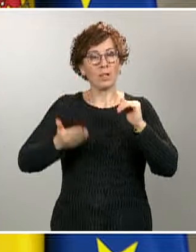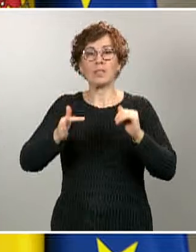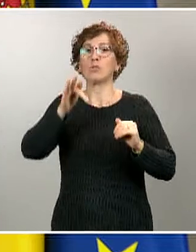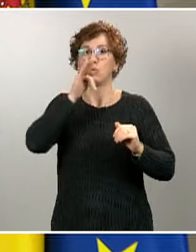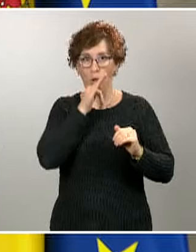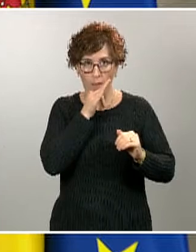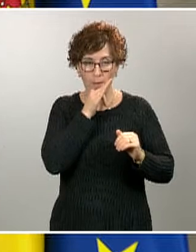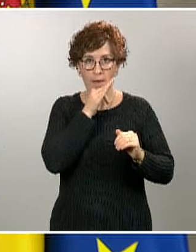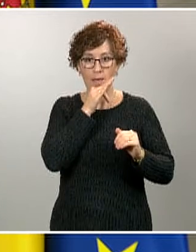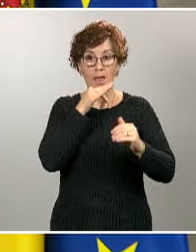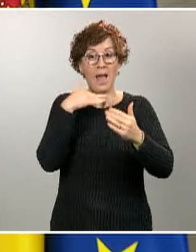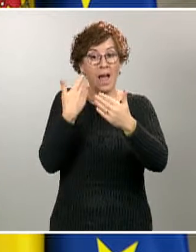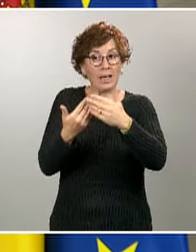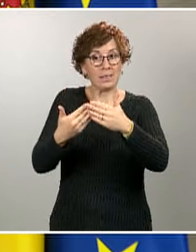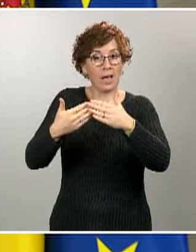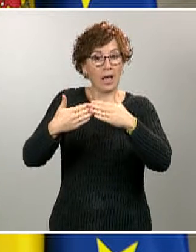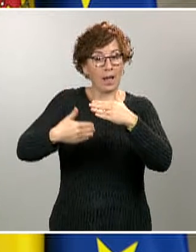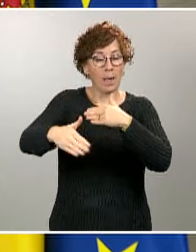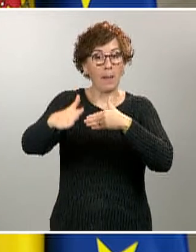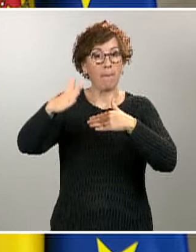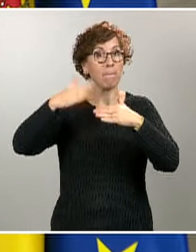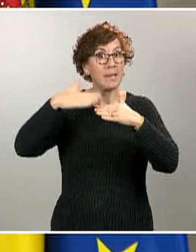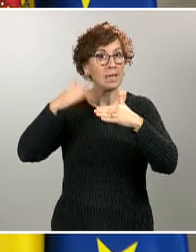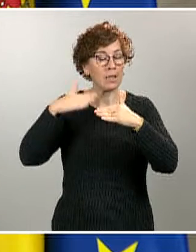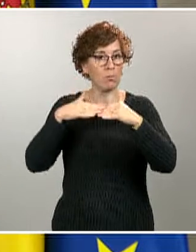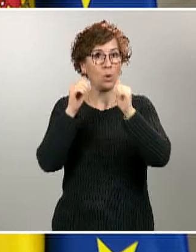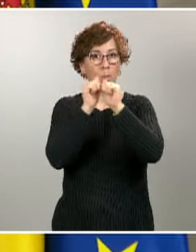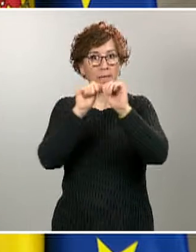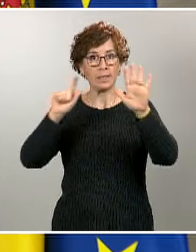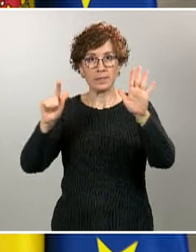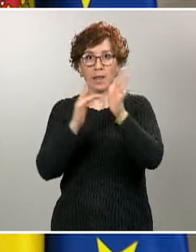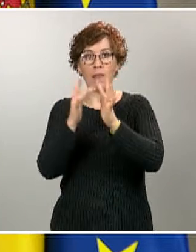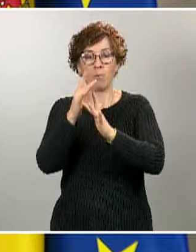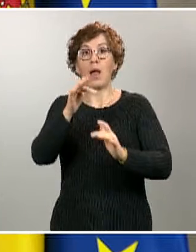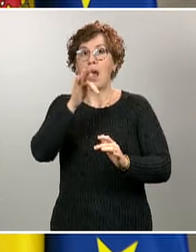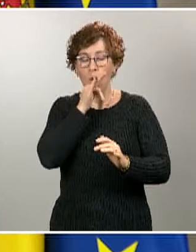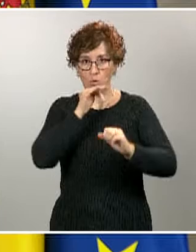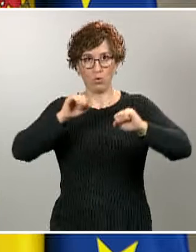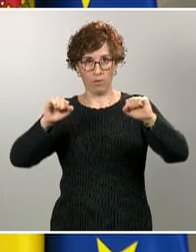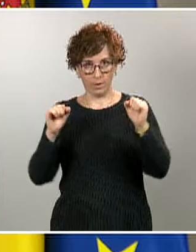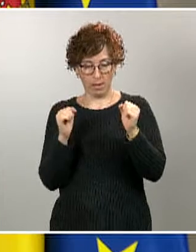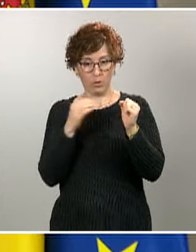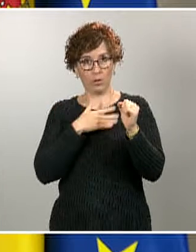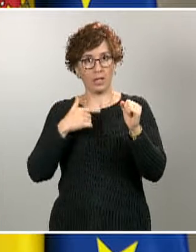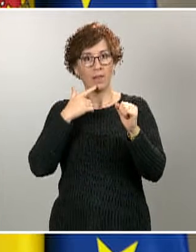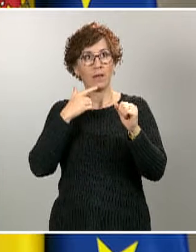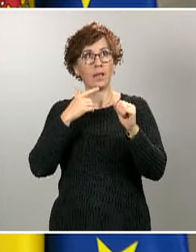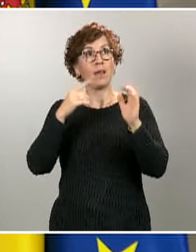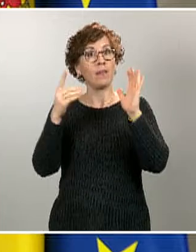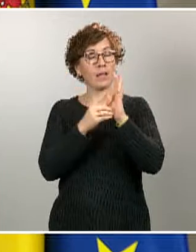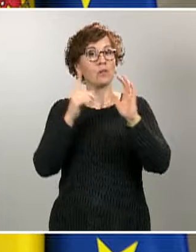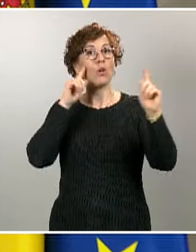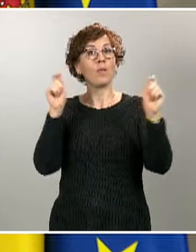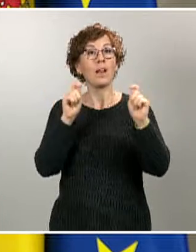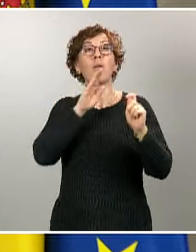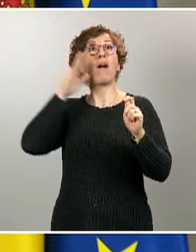el 26 de abril en un estado de confinamiento. Continúa el decreto de alarma en los términos en que se decretó el